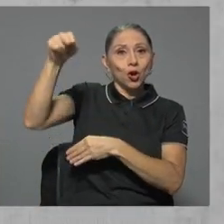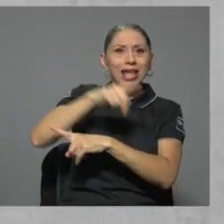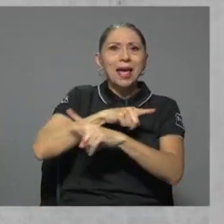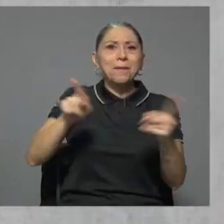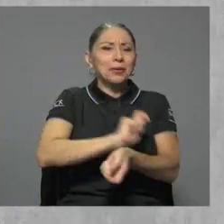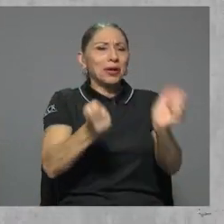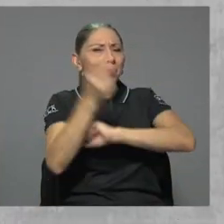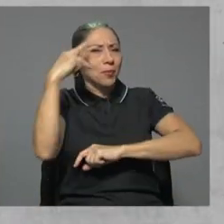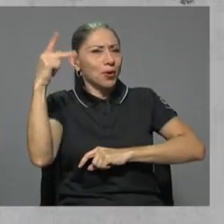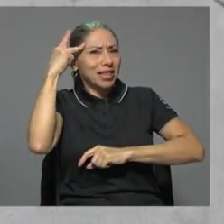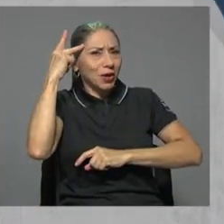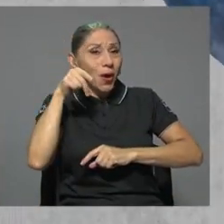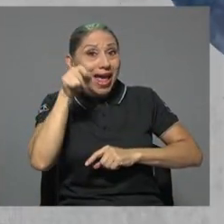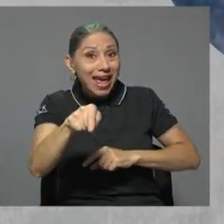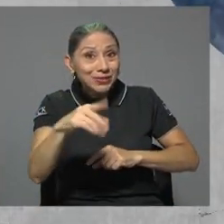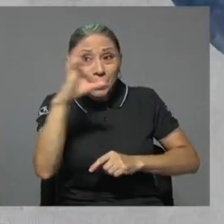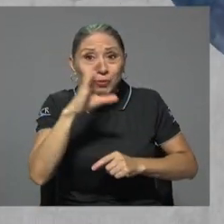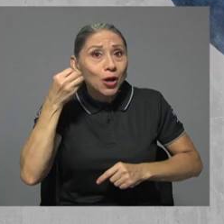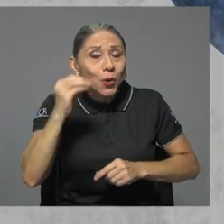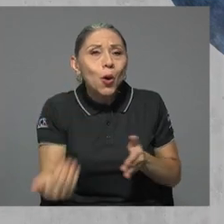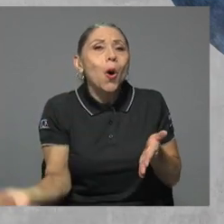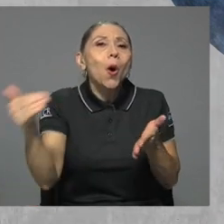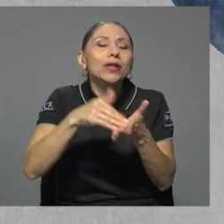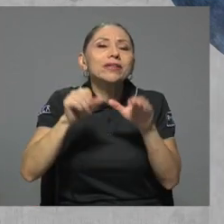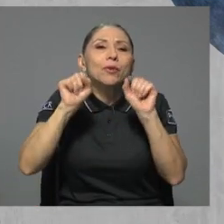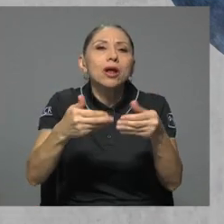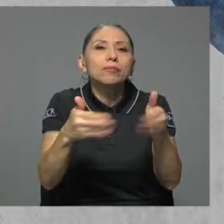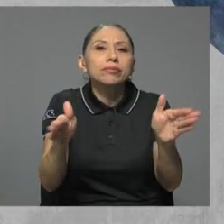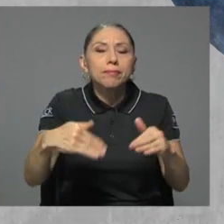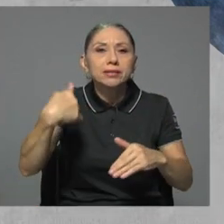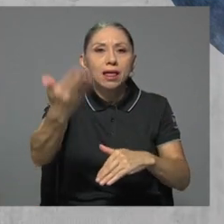de la minería a cielo abierto podría ser reescrito más adelante.